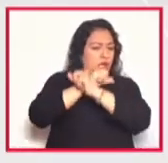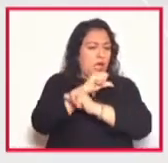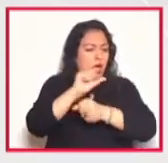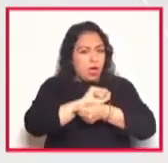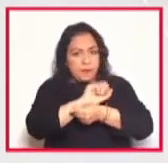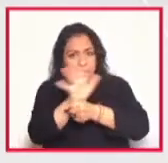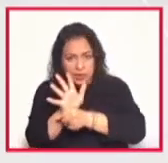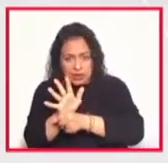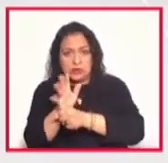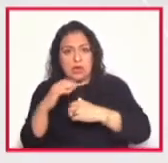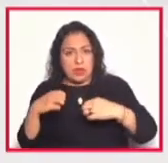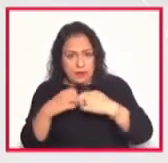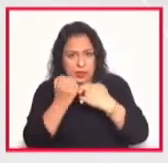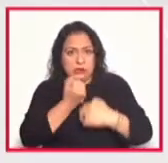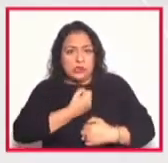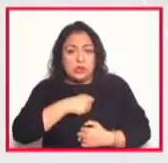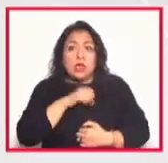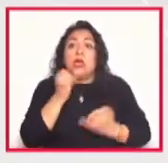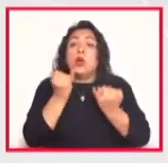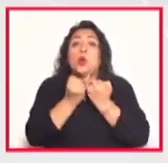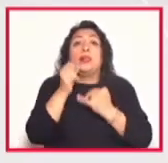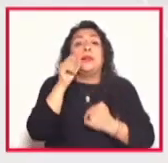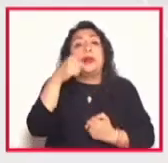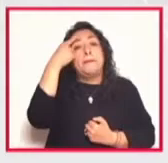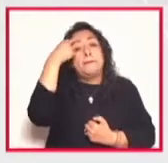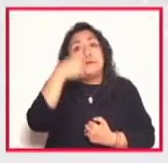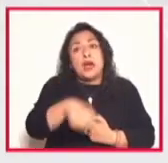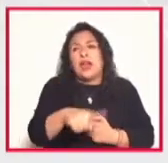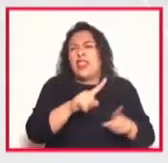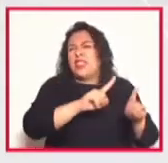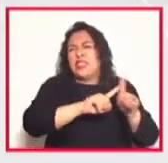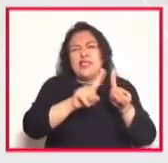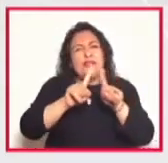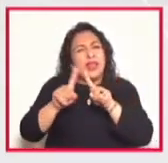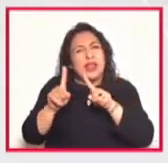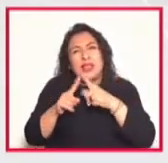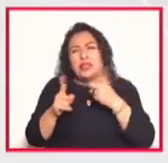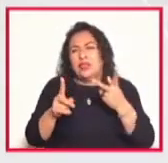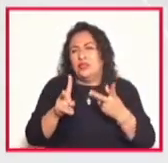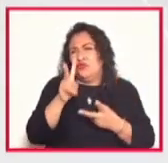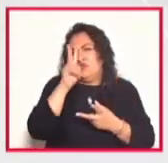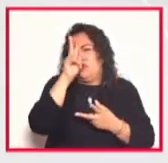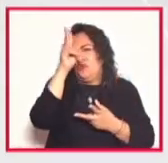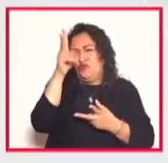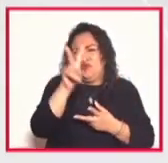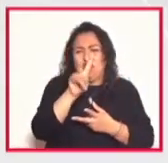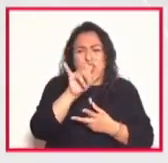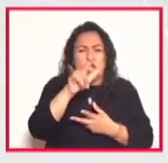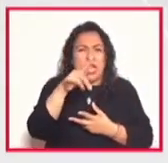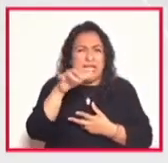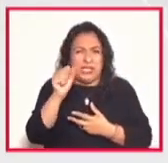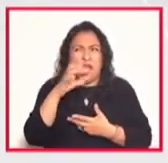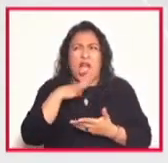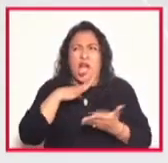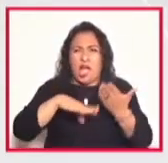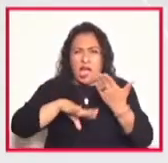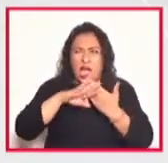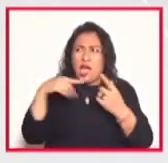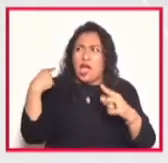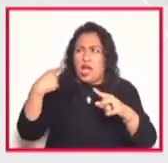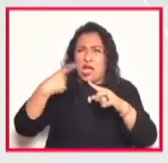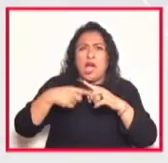hacer frente a las diferentes violencias que ya nos atravesaban y que solo han